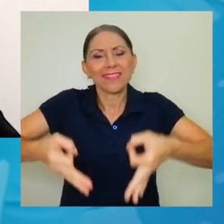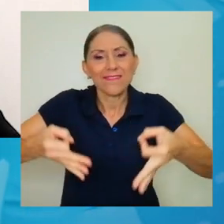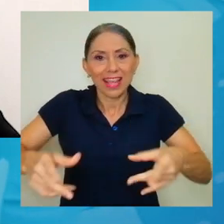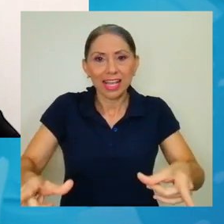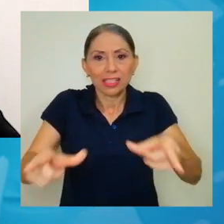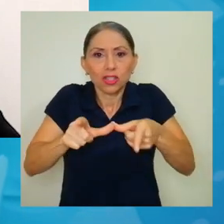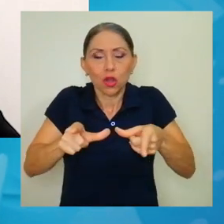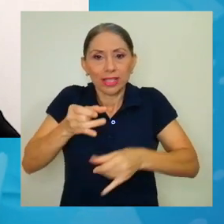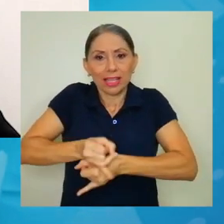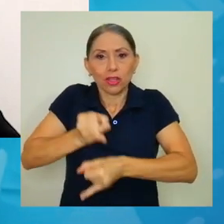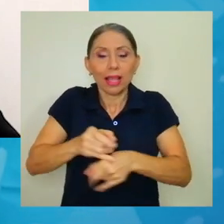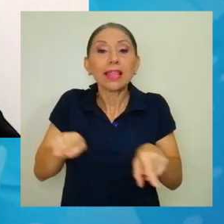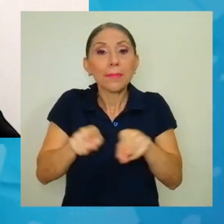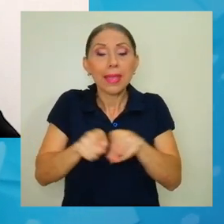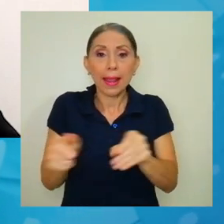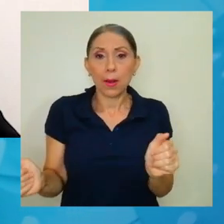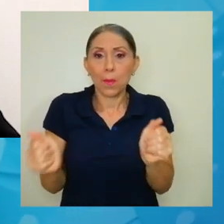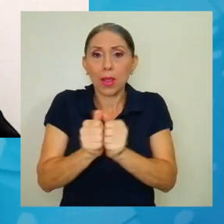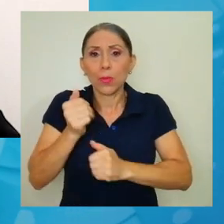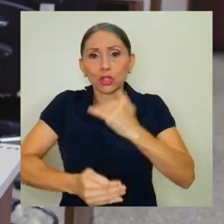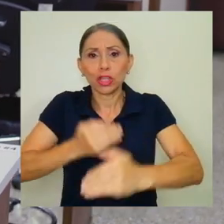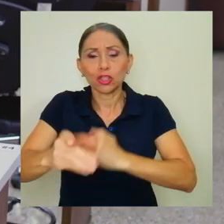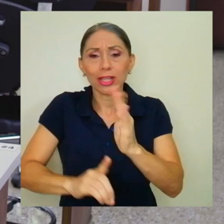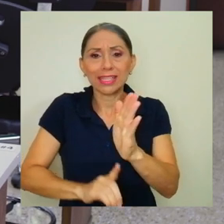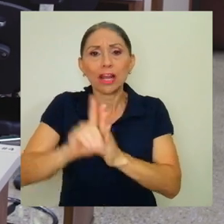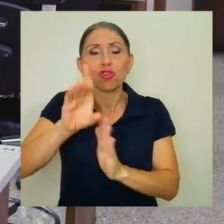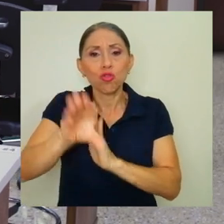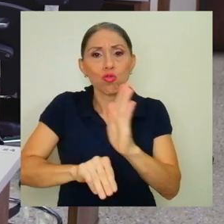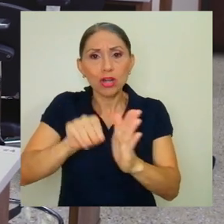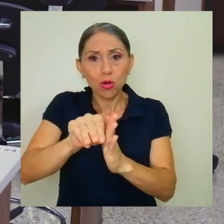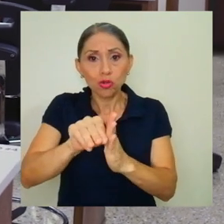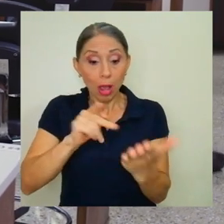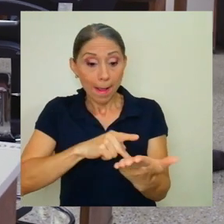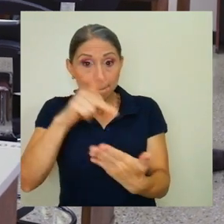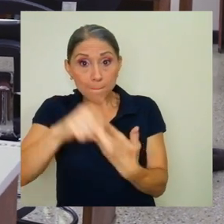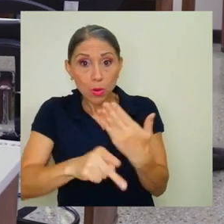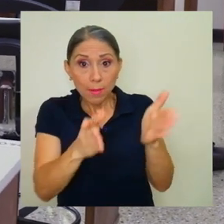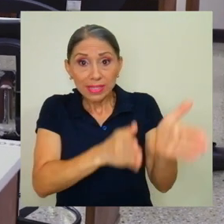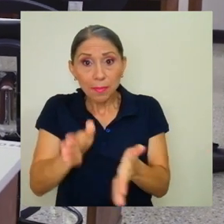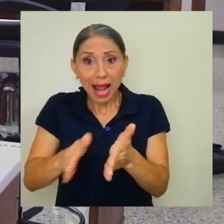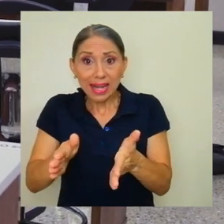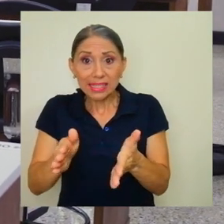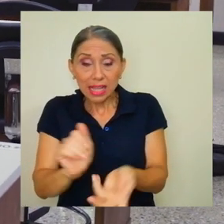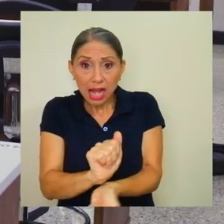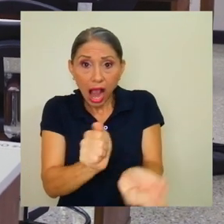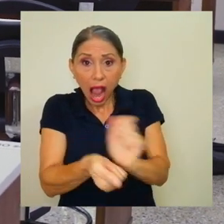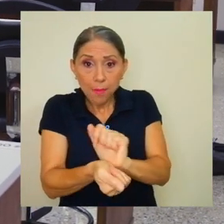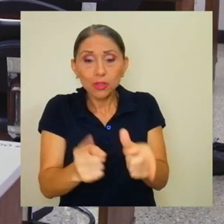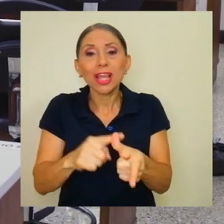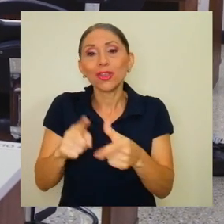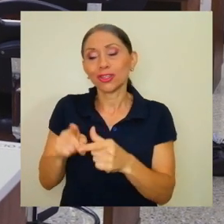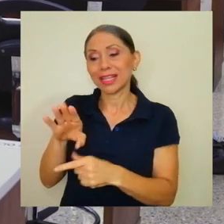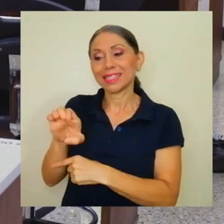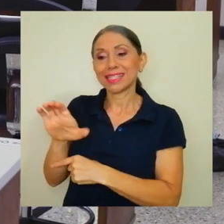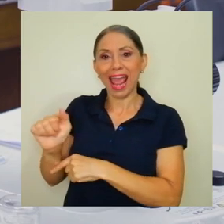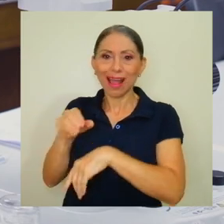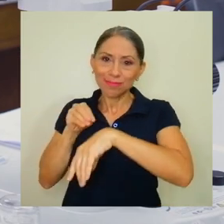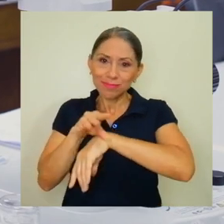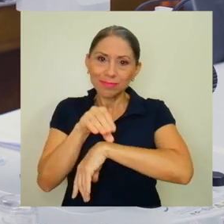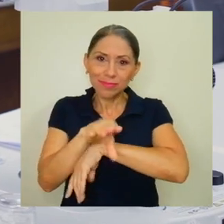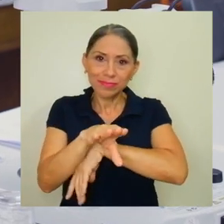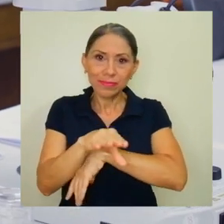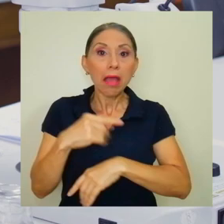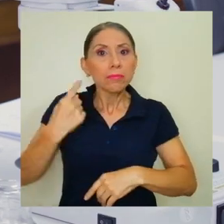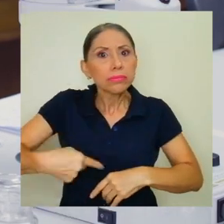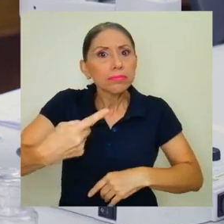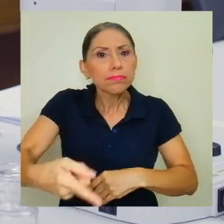acompañarles en los procesos de desarrollo curricular. Cualquier tipo de modificaciones en los planes de estudio, pues el CEA da la asesoría. Cada